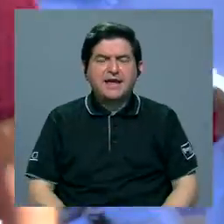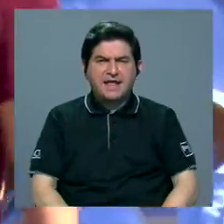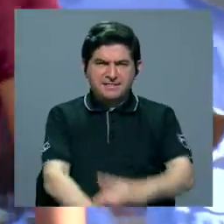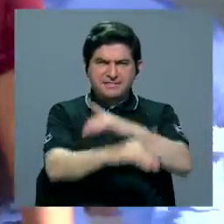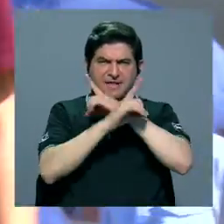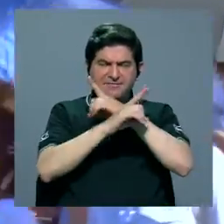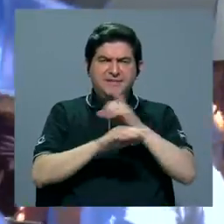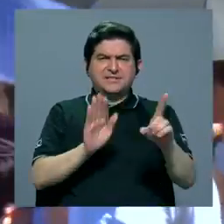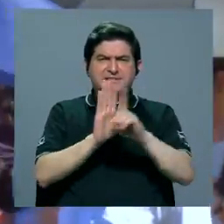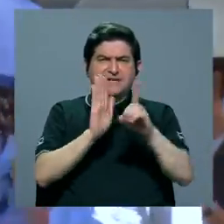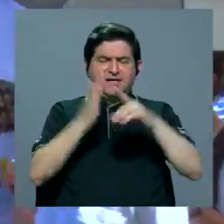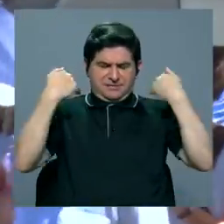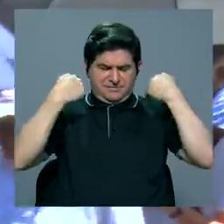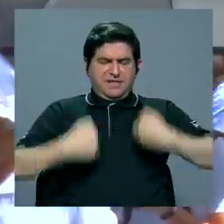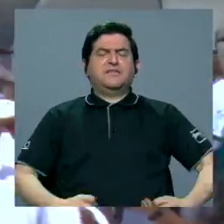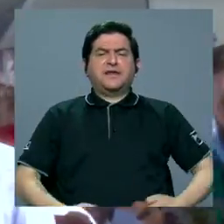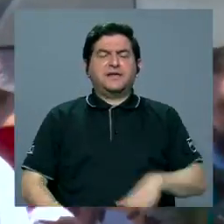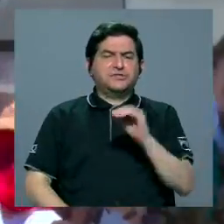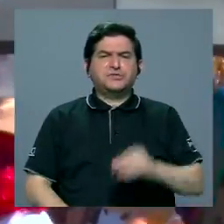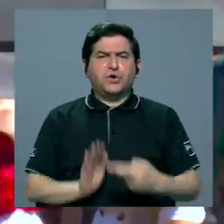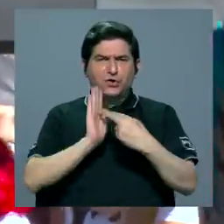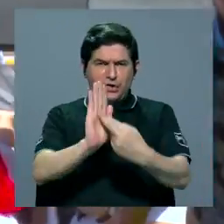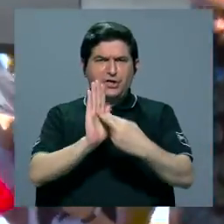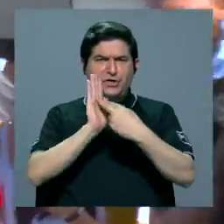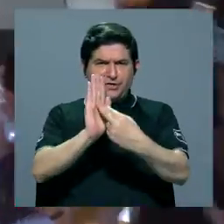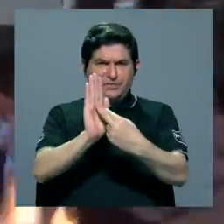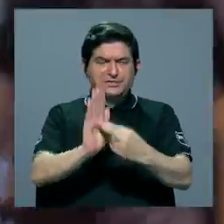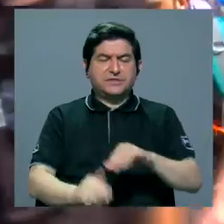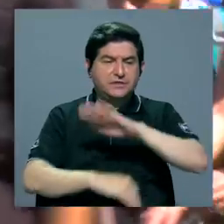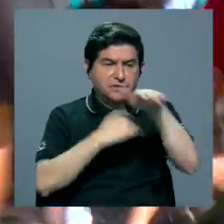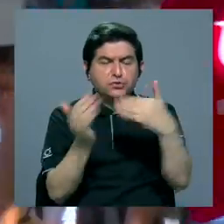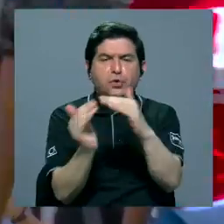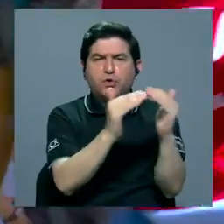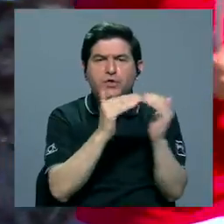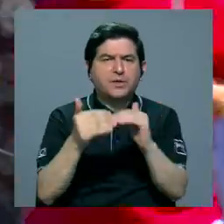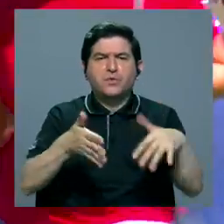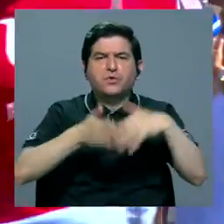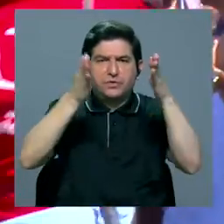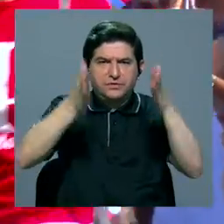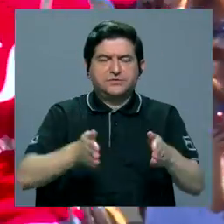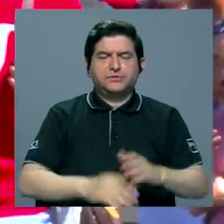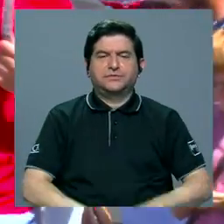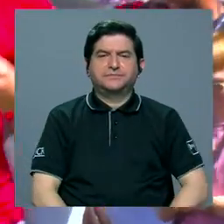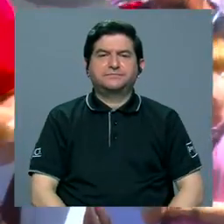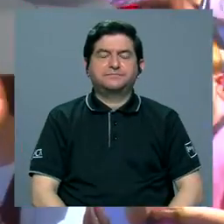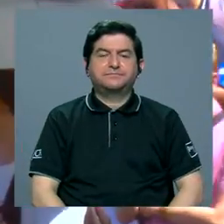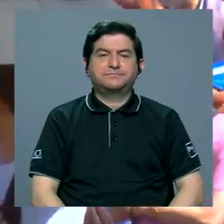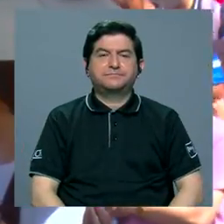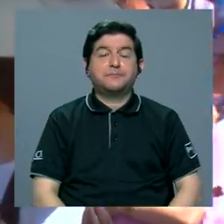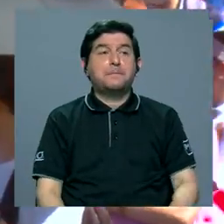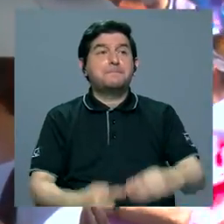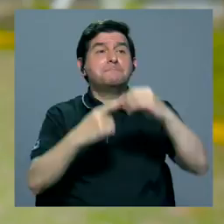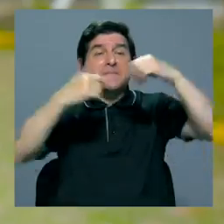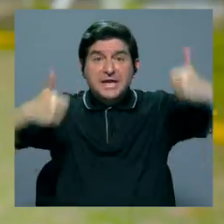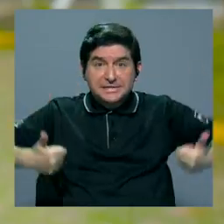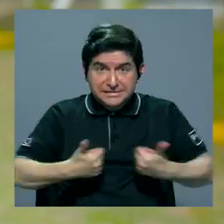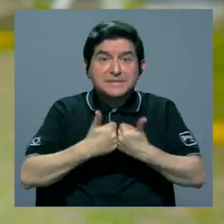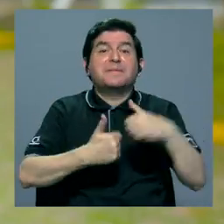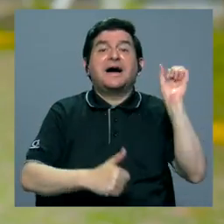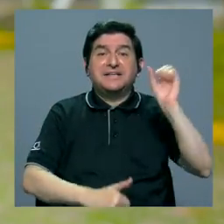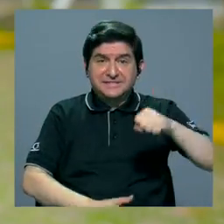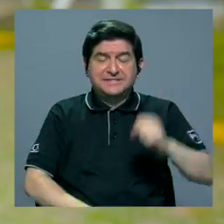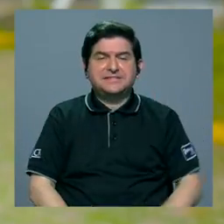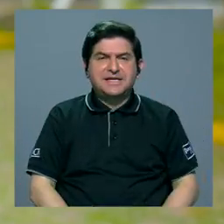defensa de los derechos humanos y la representación de toda la población estudiantil. Bueno, nuestro principal reto sería